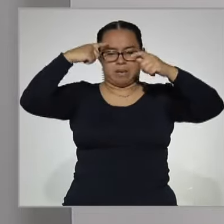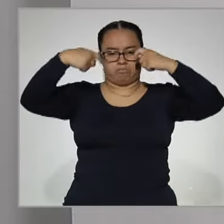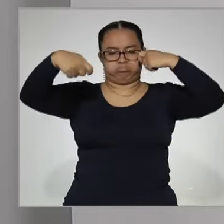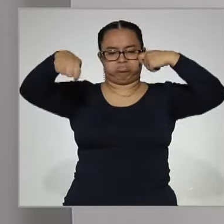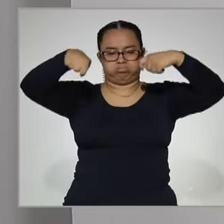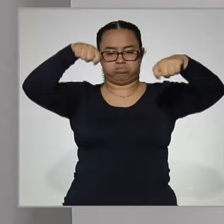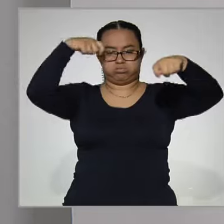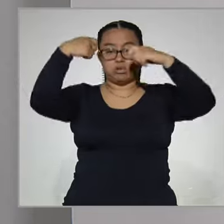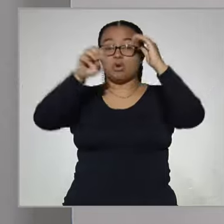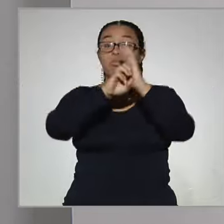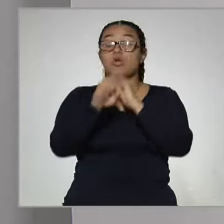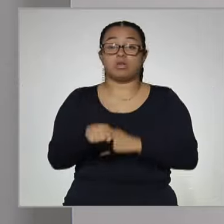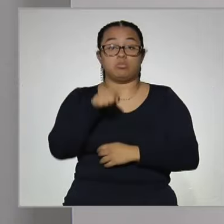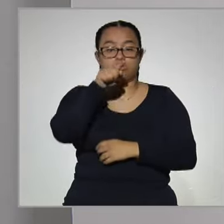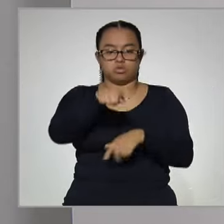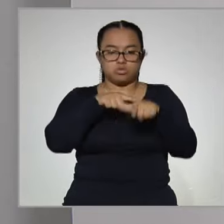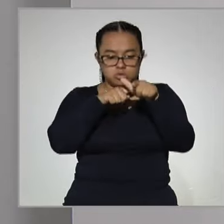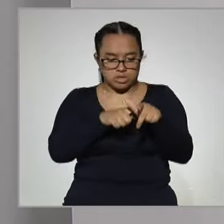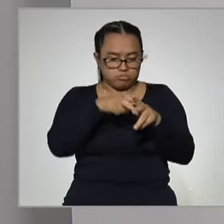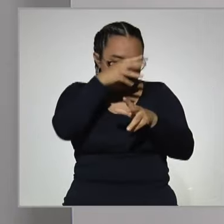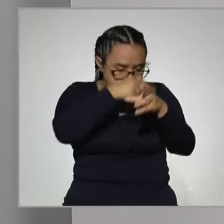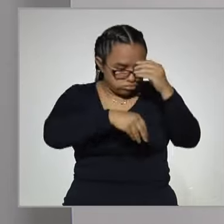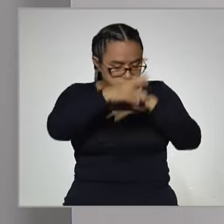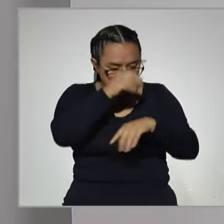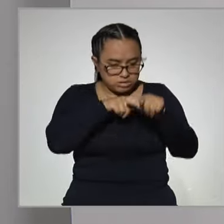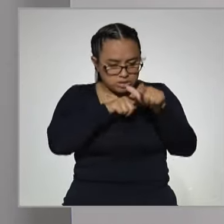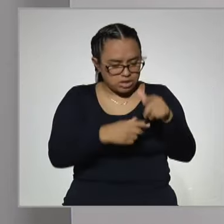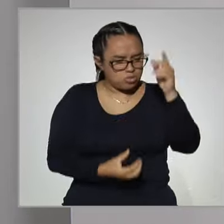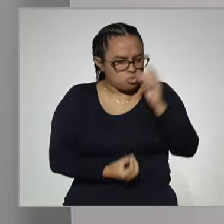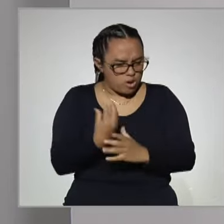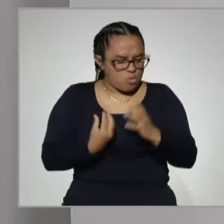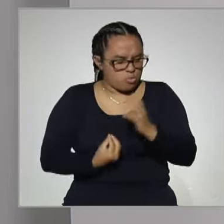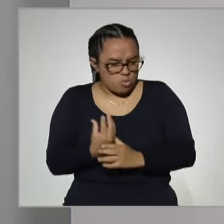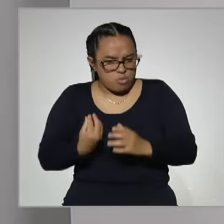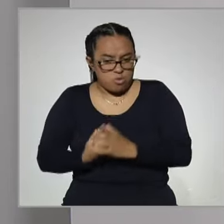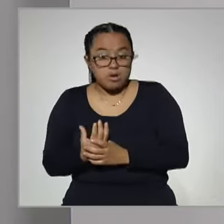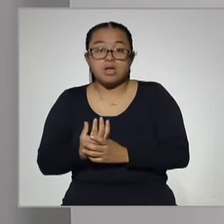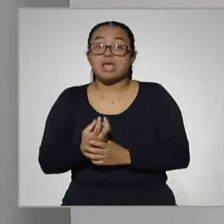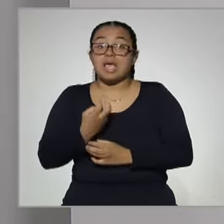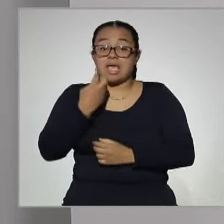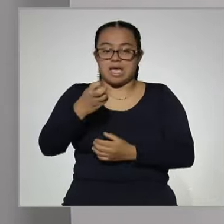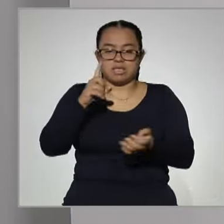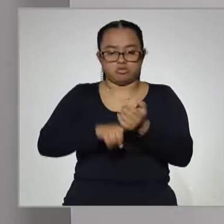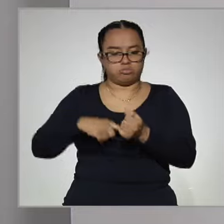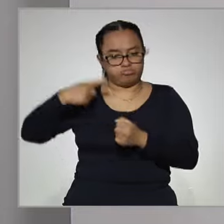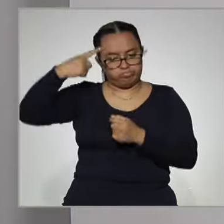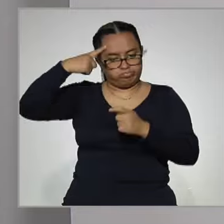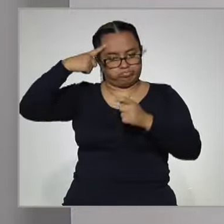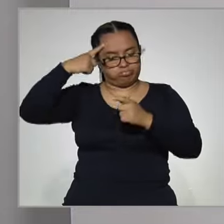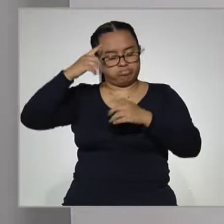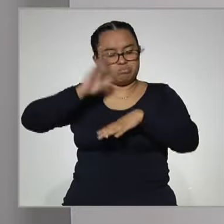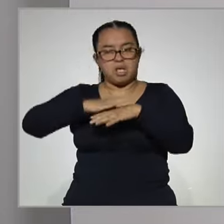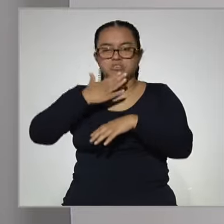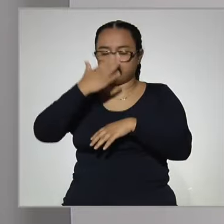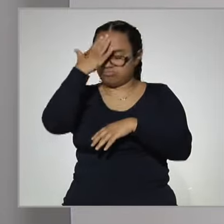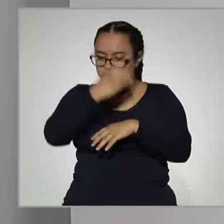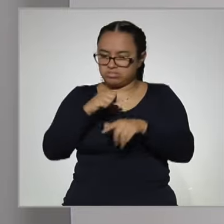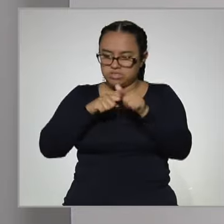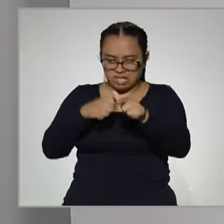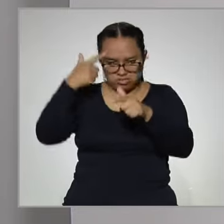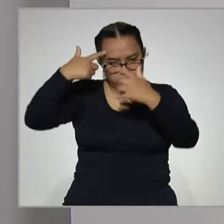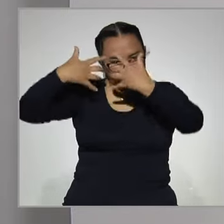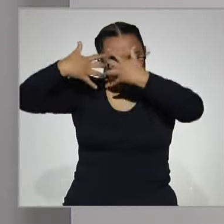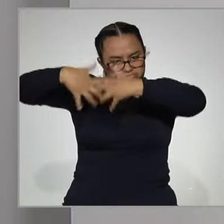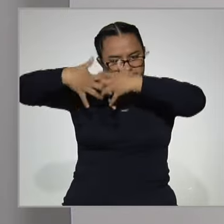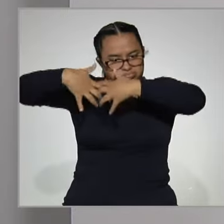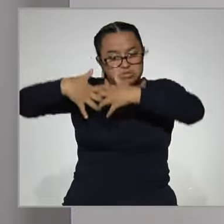hecho de que tú estés en contacto con aprendizajes nuevos, con desafíos, hace que prolongues la salud de tus habilidades cognitivas.